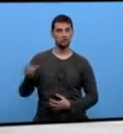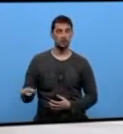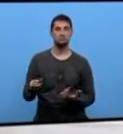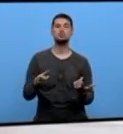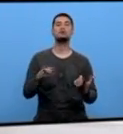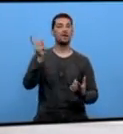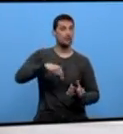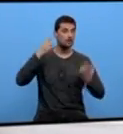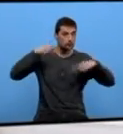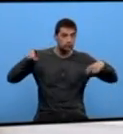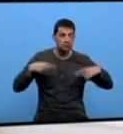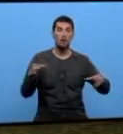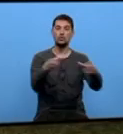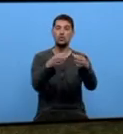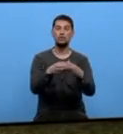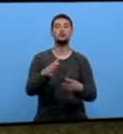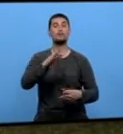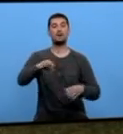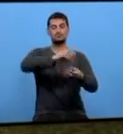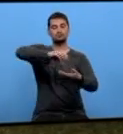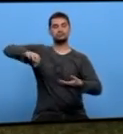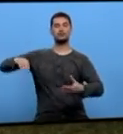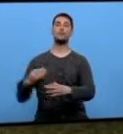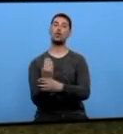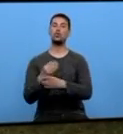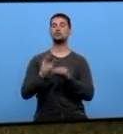faltará animación musical e os diversos postos con produtos da zona.